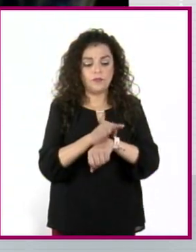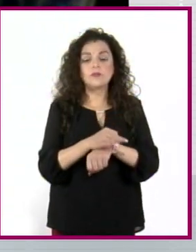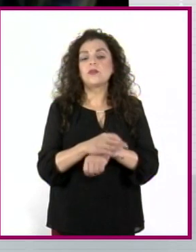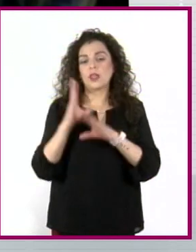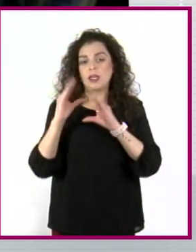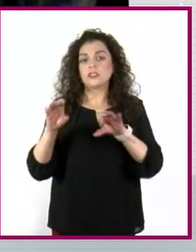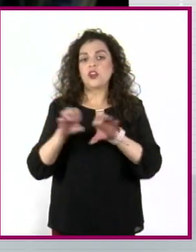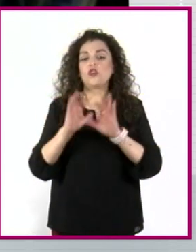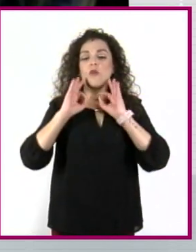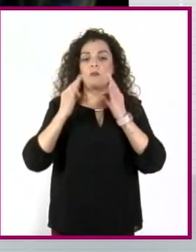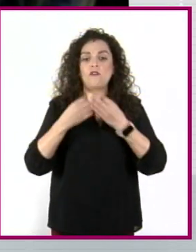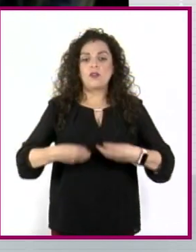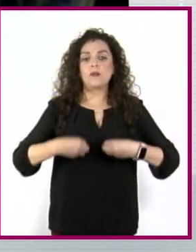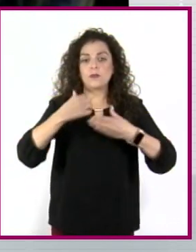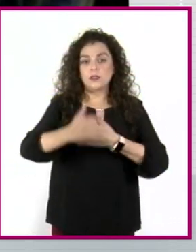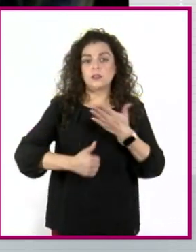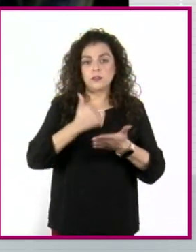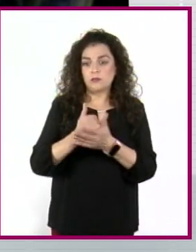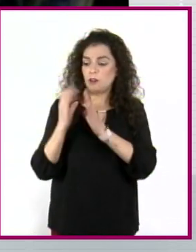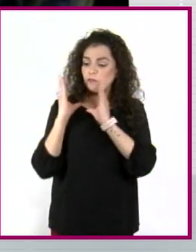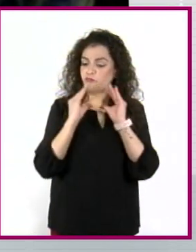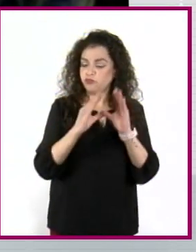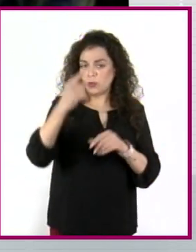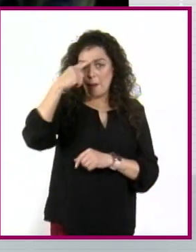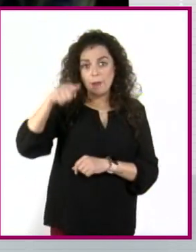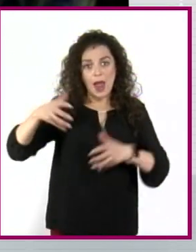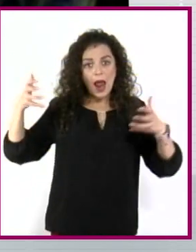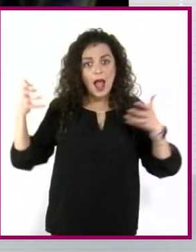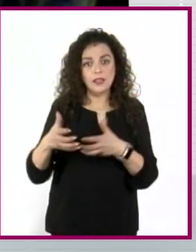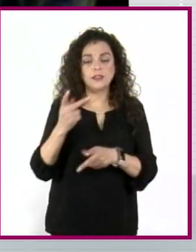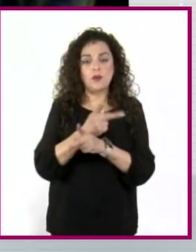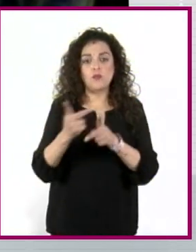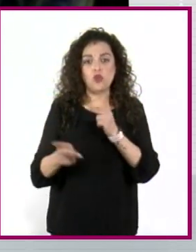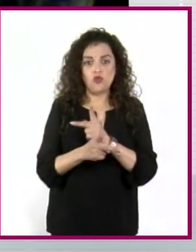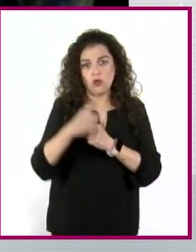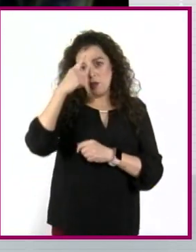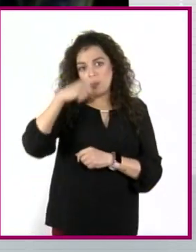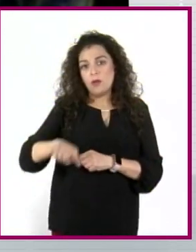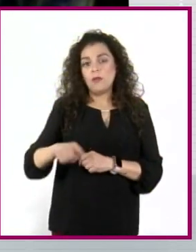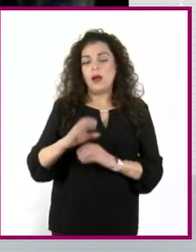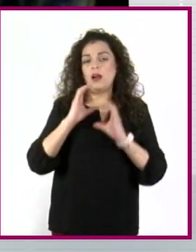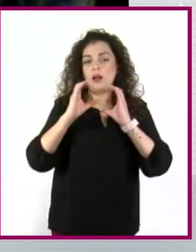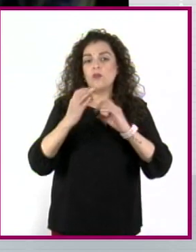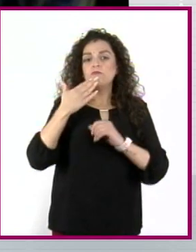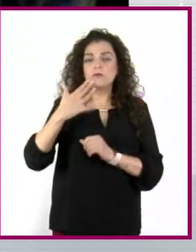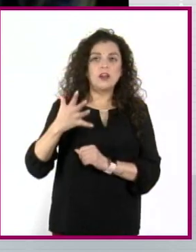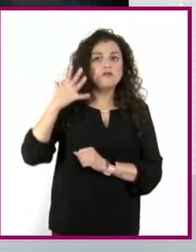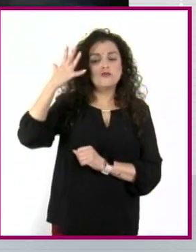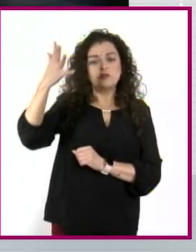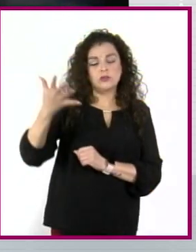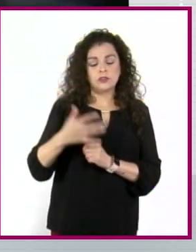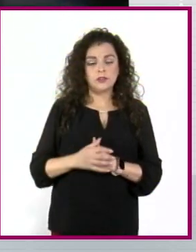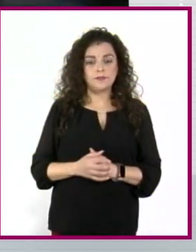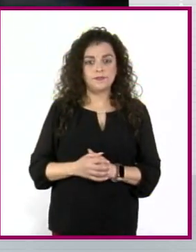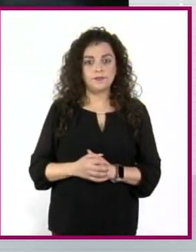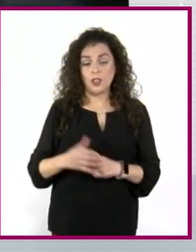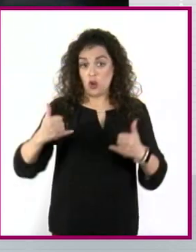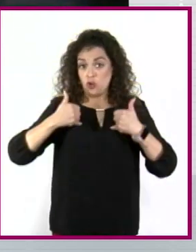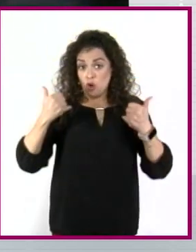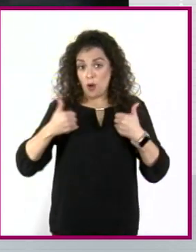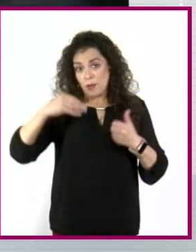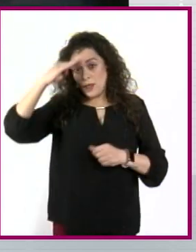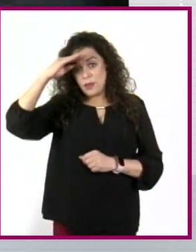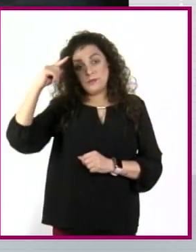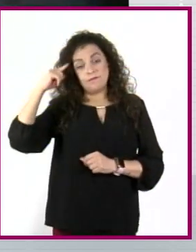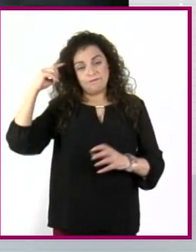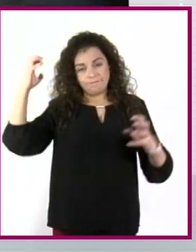ciudad y las capacitamos para ser productoras de productos sustentables. Yo creo que la conciencia en los jóvenes es algo que se